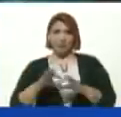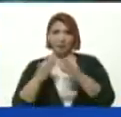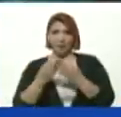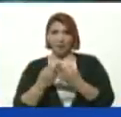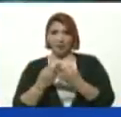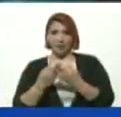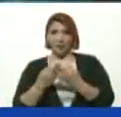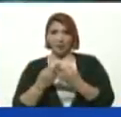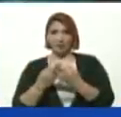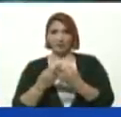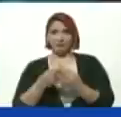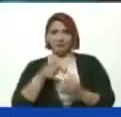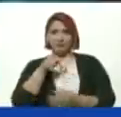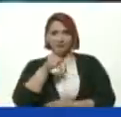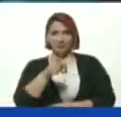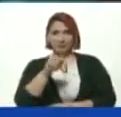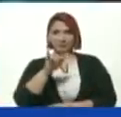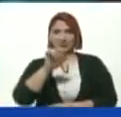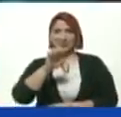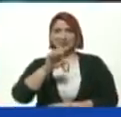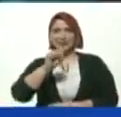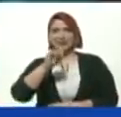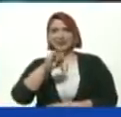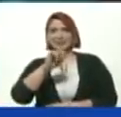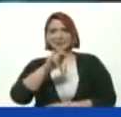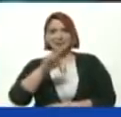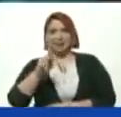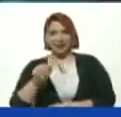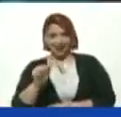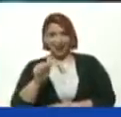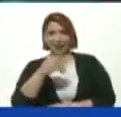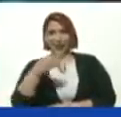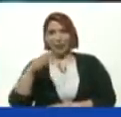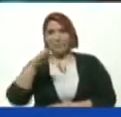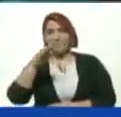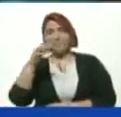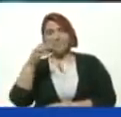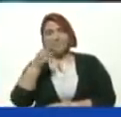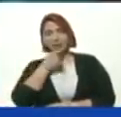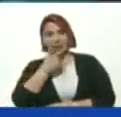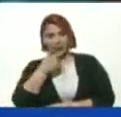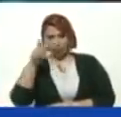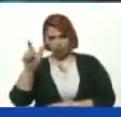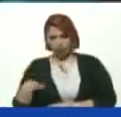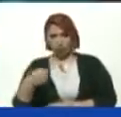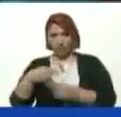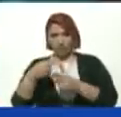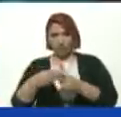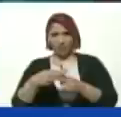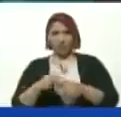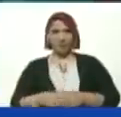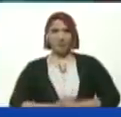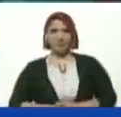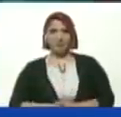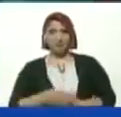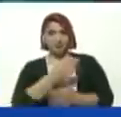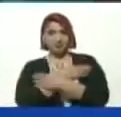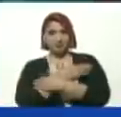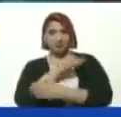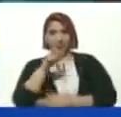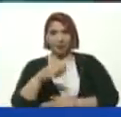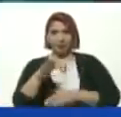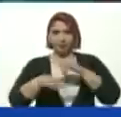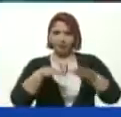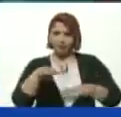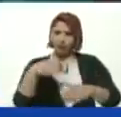Jessica Bello Juventud Al frente Jessica Te felicito Adelante